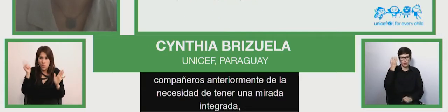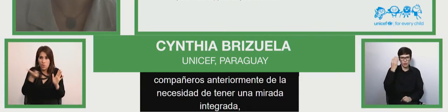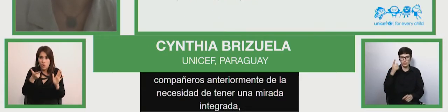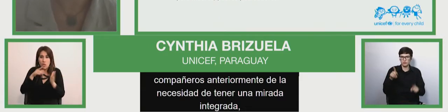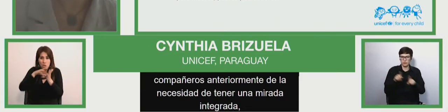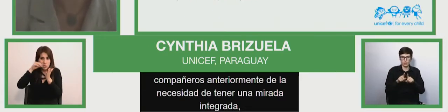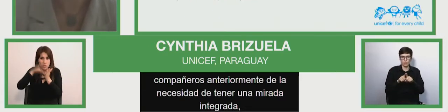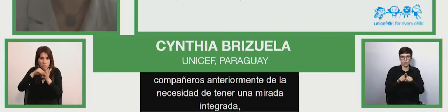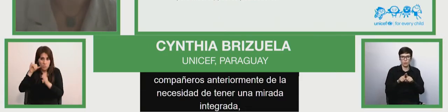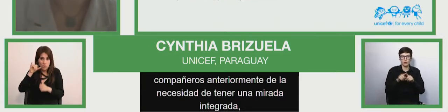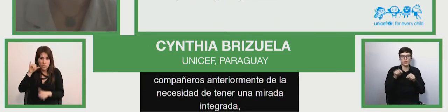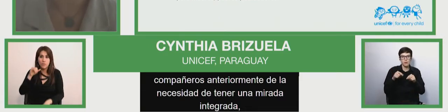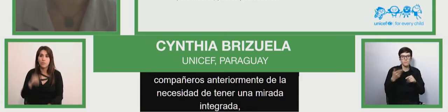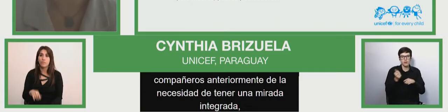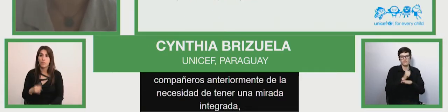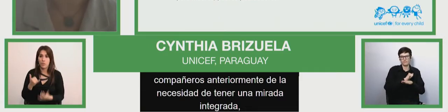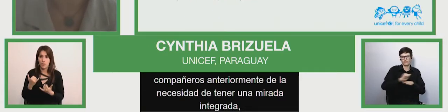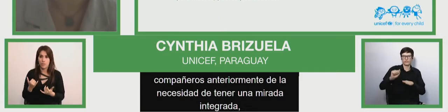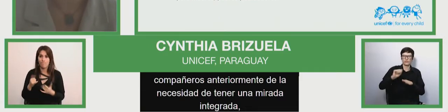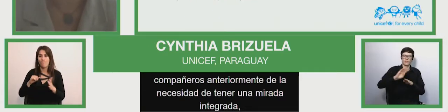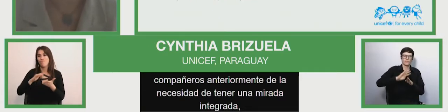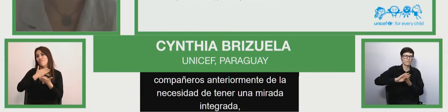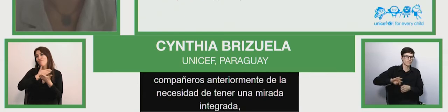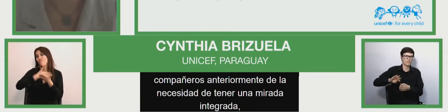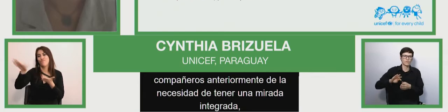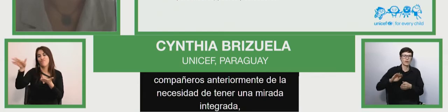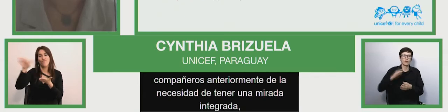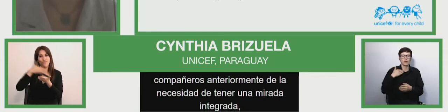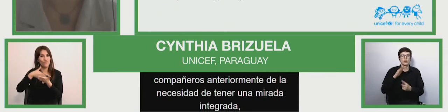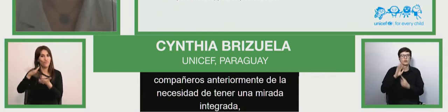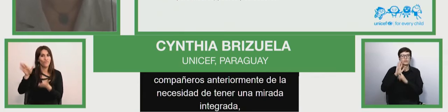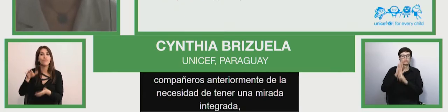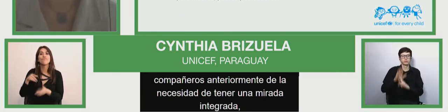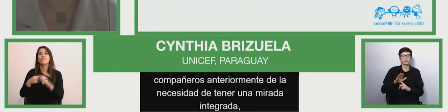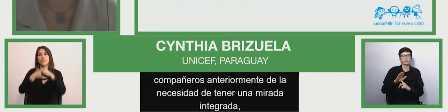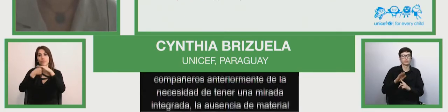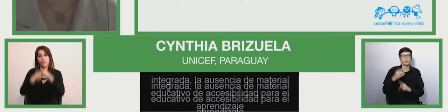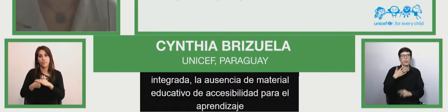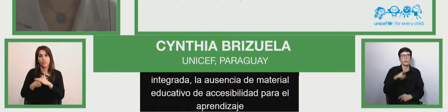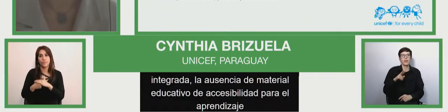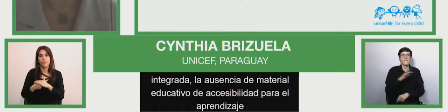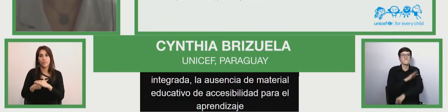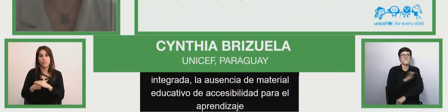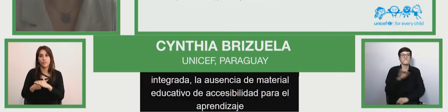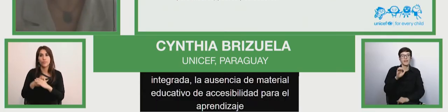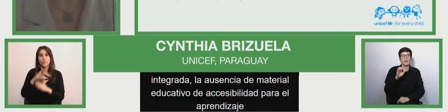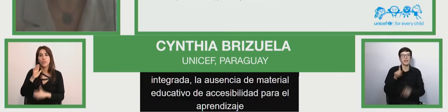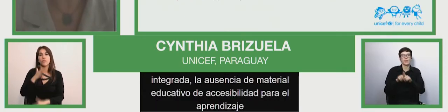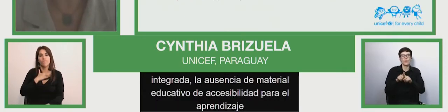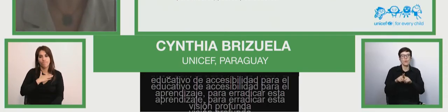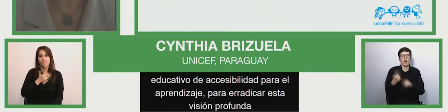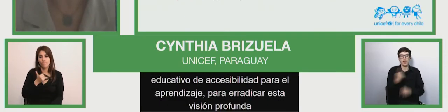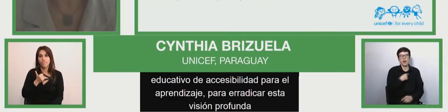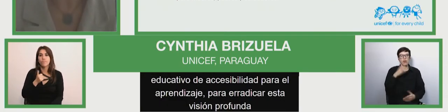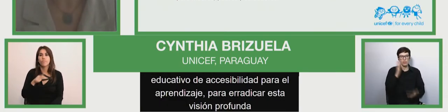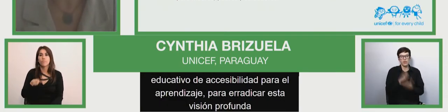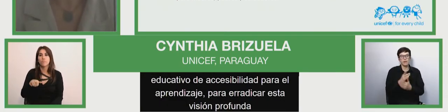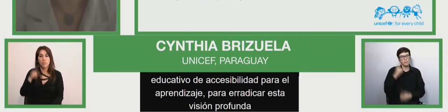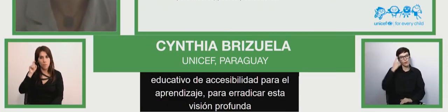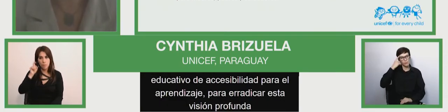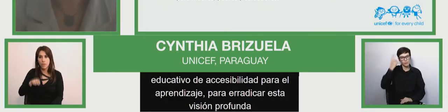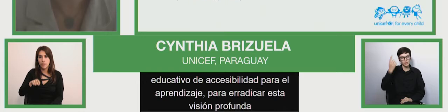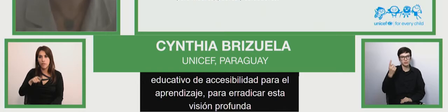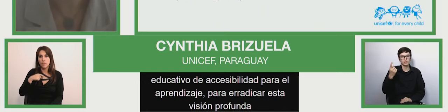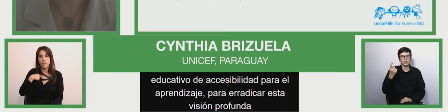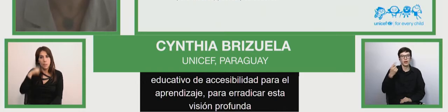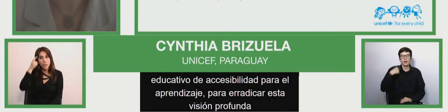todos, para erradicar esta visión profunda que tenemos y cuando les decía de fe al principio, que tenemos que en el